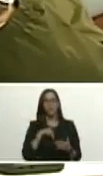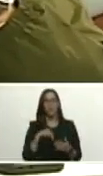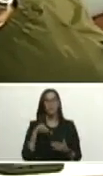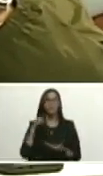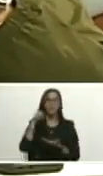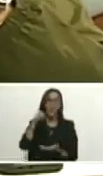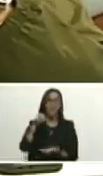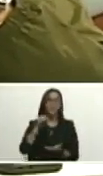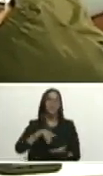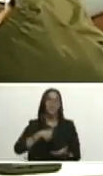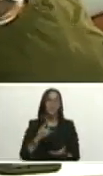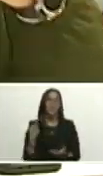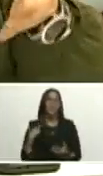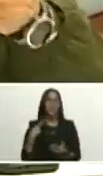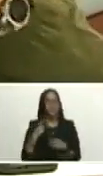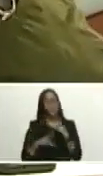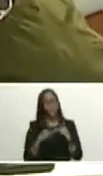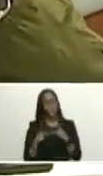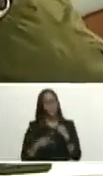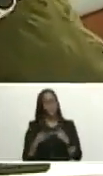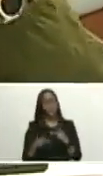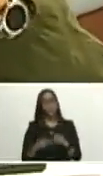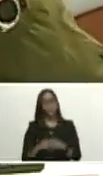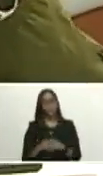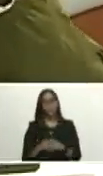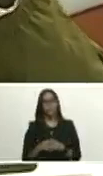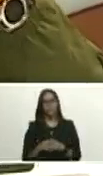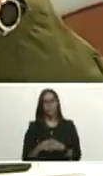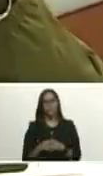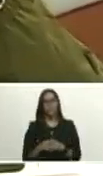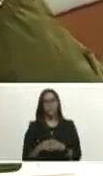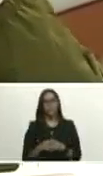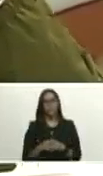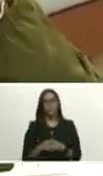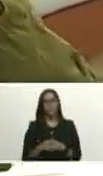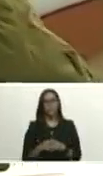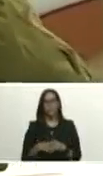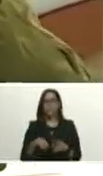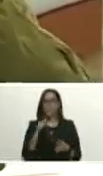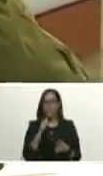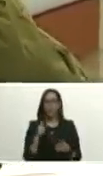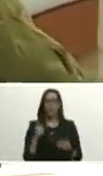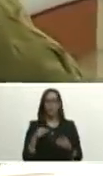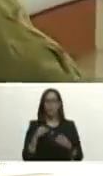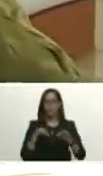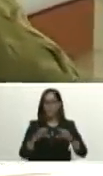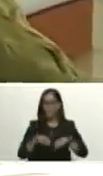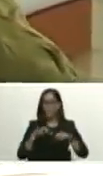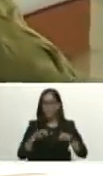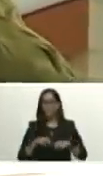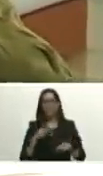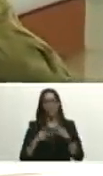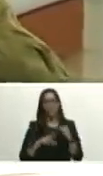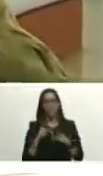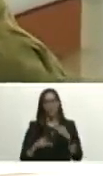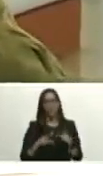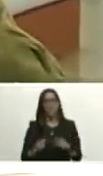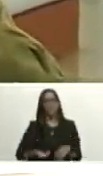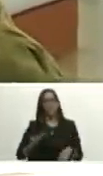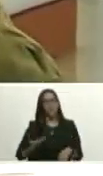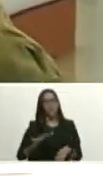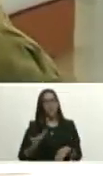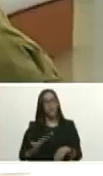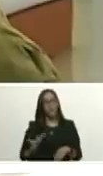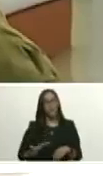puedan contar con productos hechos en nuestras tierras en nuestras aguas de la mano de nuestros campesinos nuestros productores y eso es importante